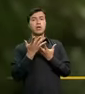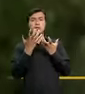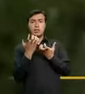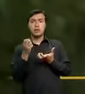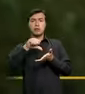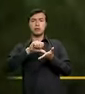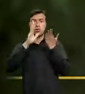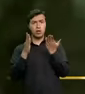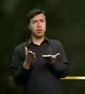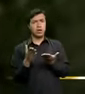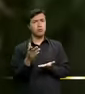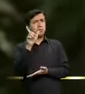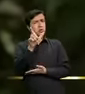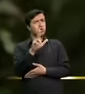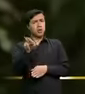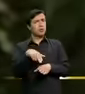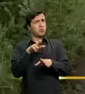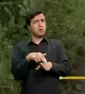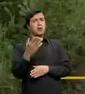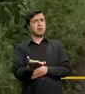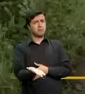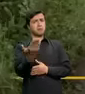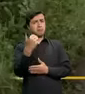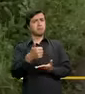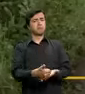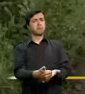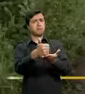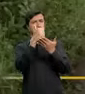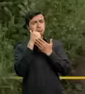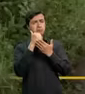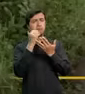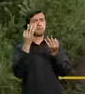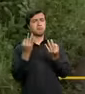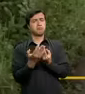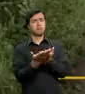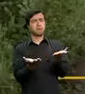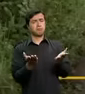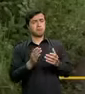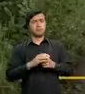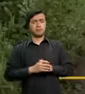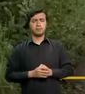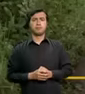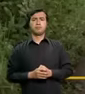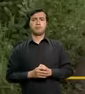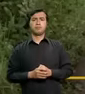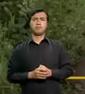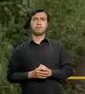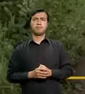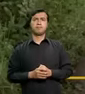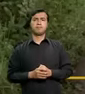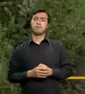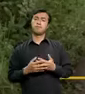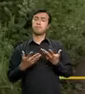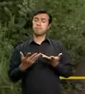involucrar al ciudadano común a darnos las herramientas necesarias para